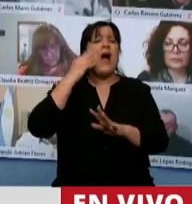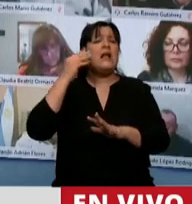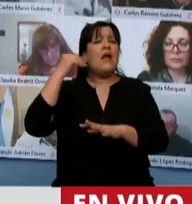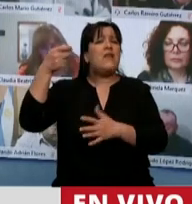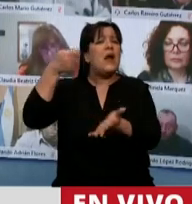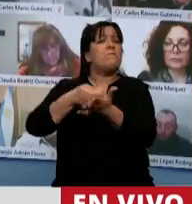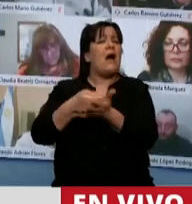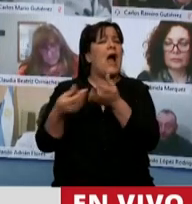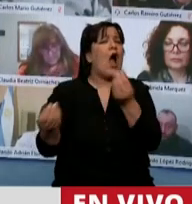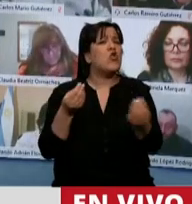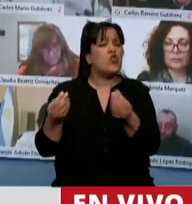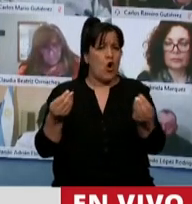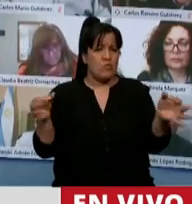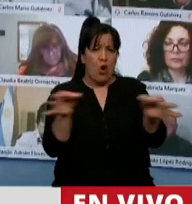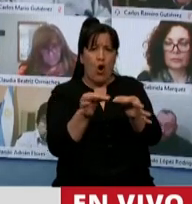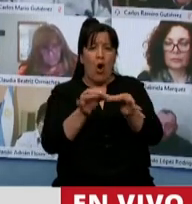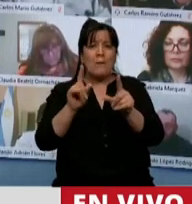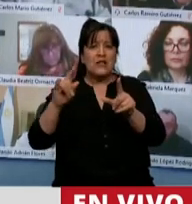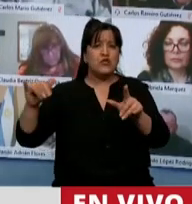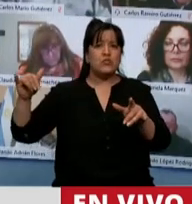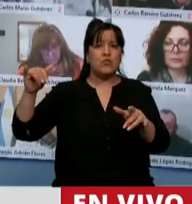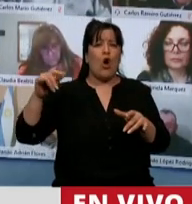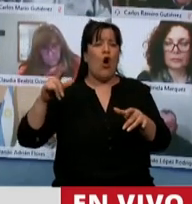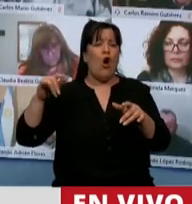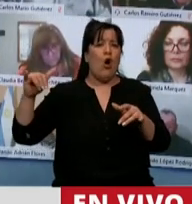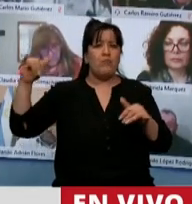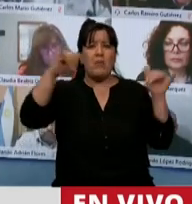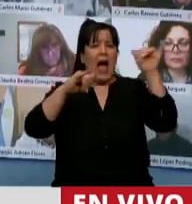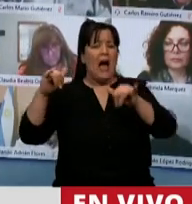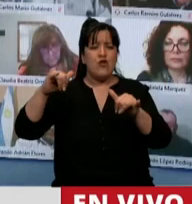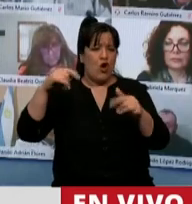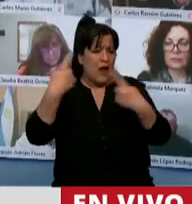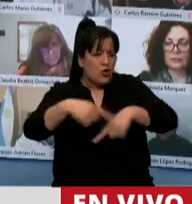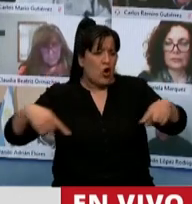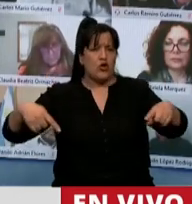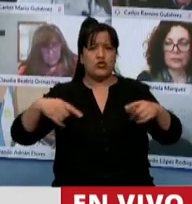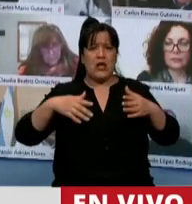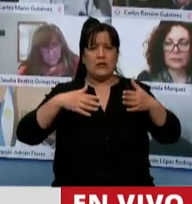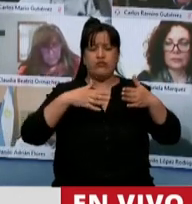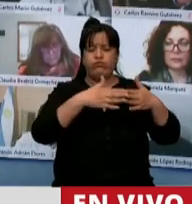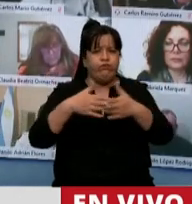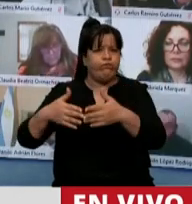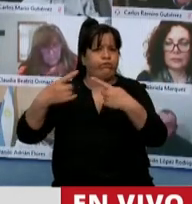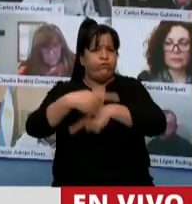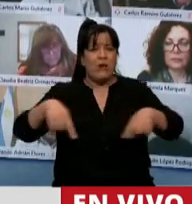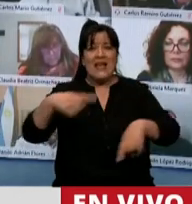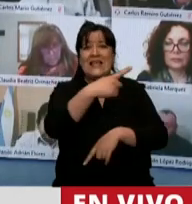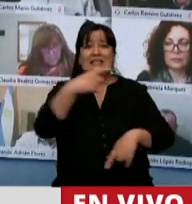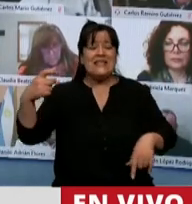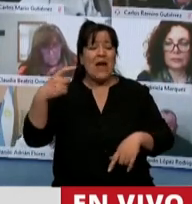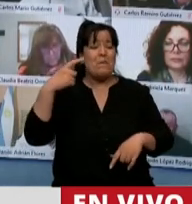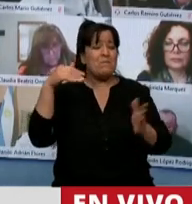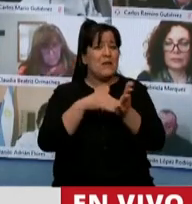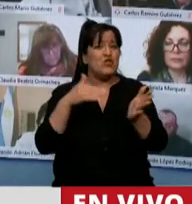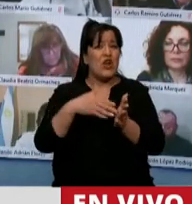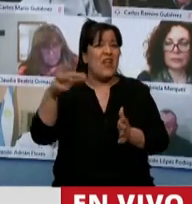ese gran portaviones de Malvinas, esa gran fortaleza de Malvinas, que les sale 100 millones de dólares por